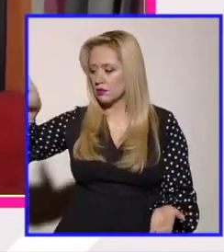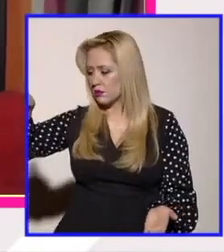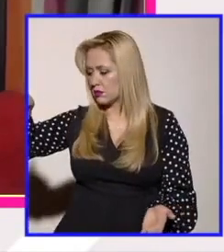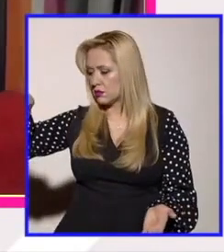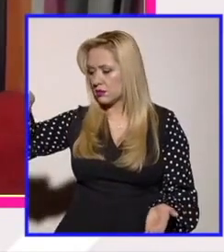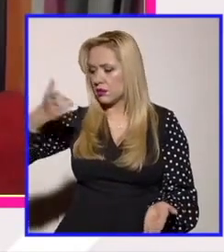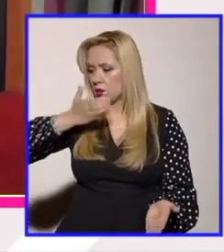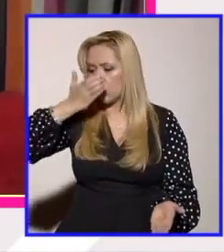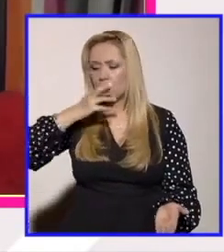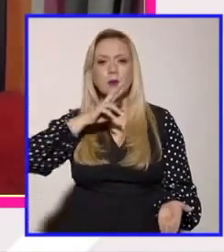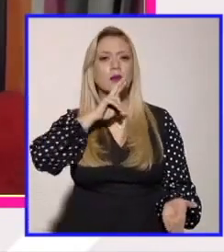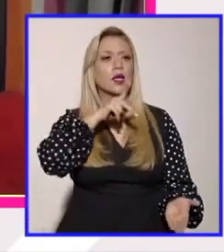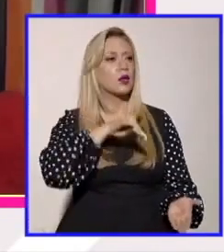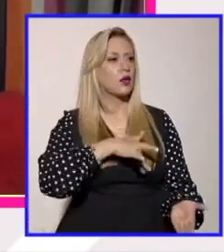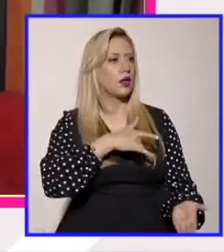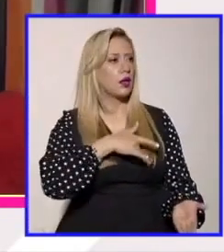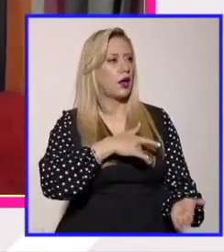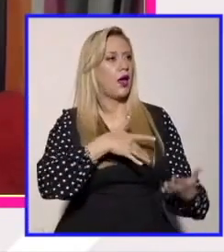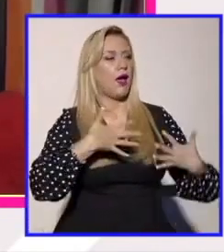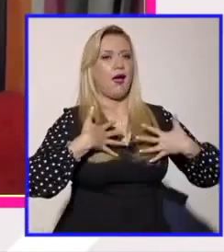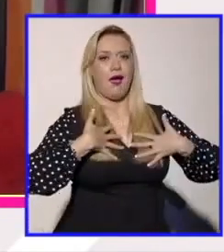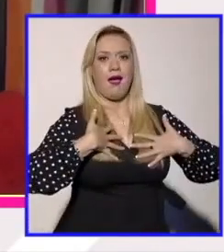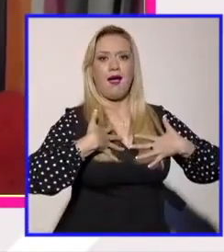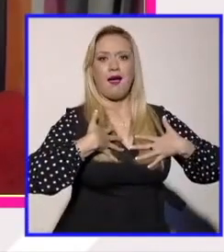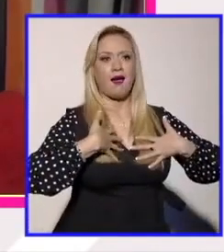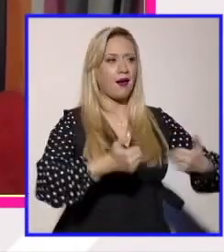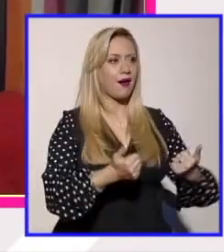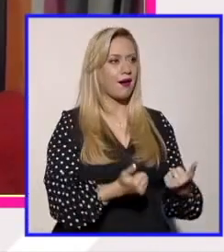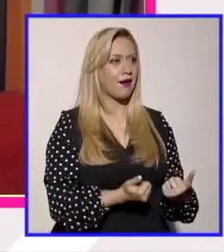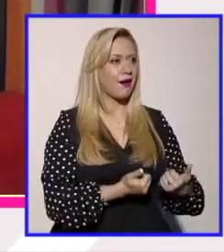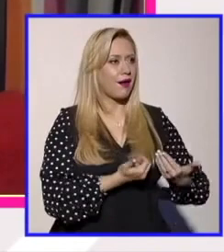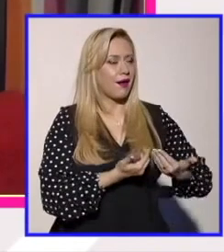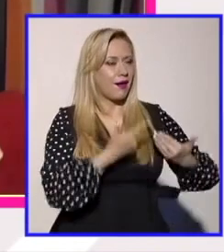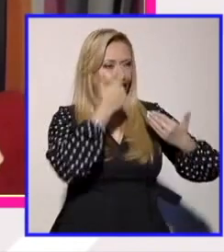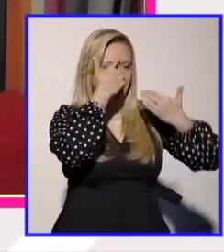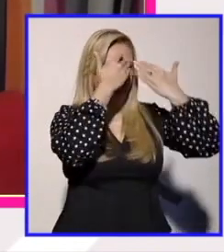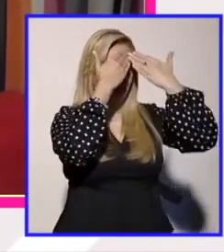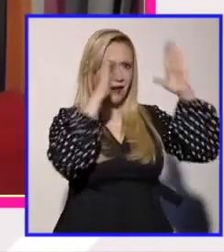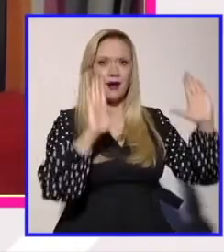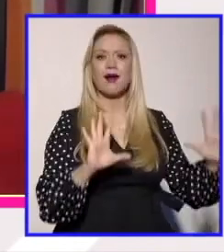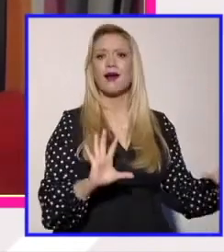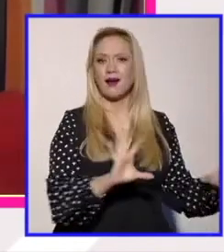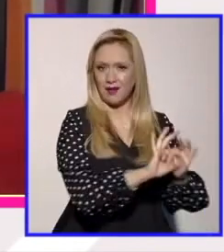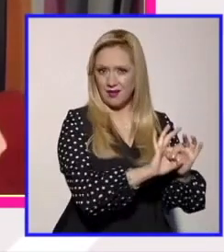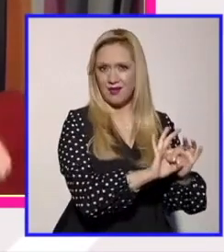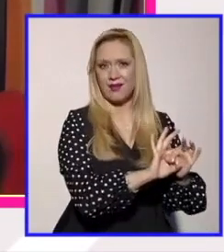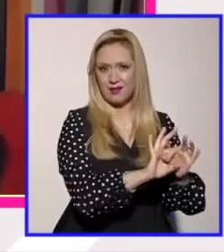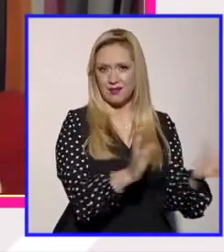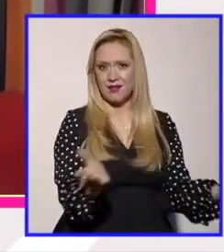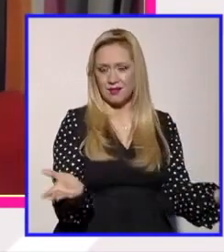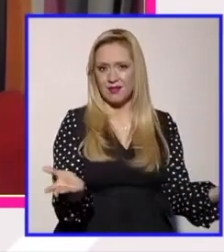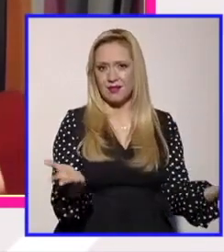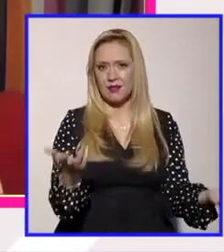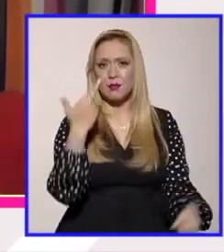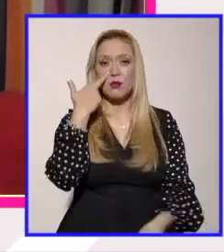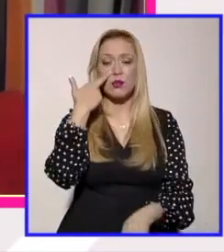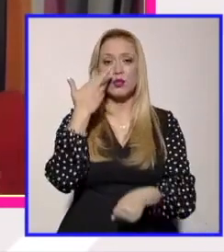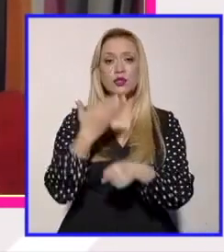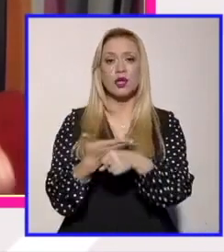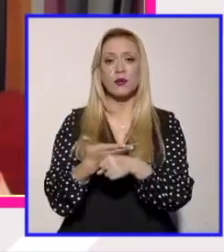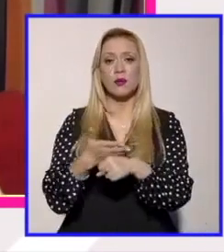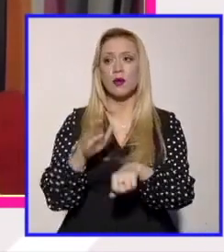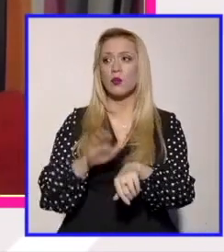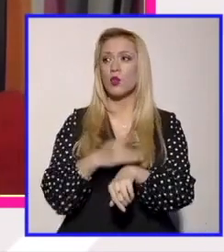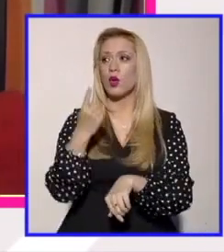tratamos de entender que lo que están haciendo es bien torpe su estrategia porque no tiene sentido alguno responsabilizar a grupo vulnerable por